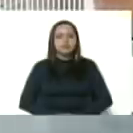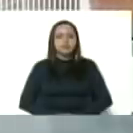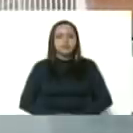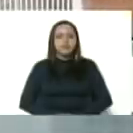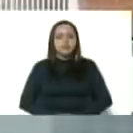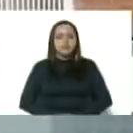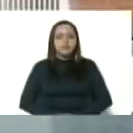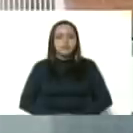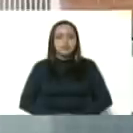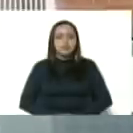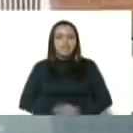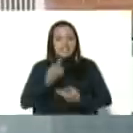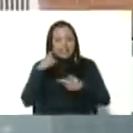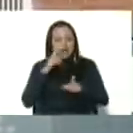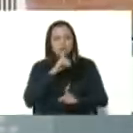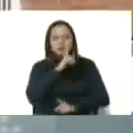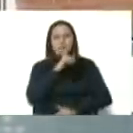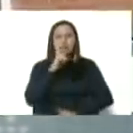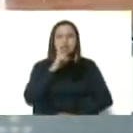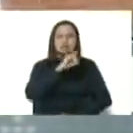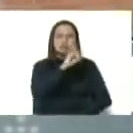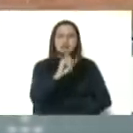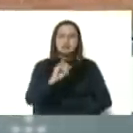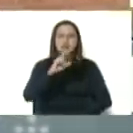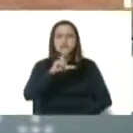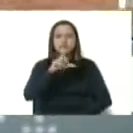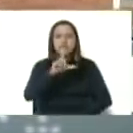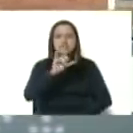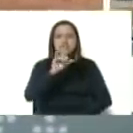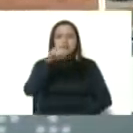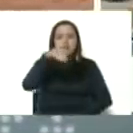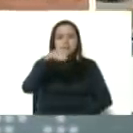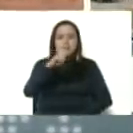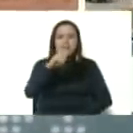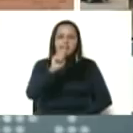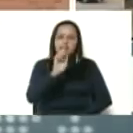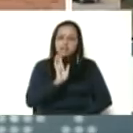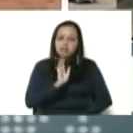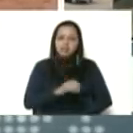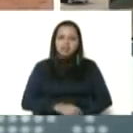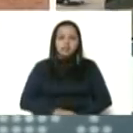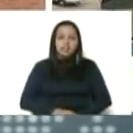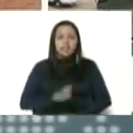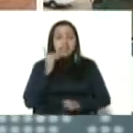Zulimet, creo se llama, el producto